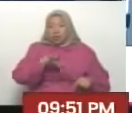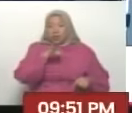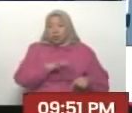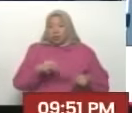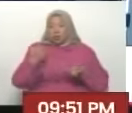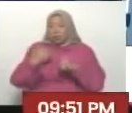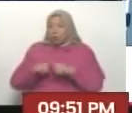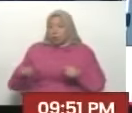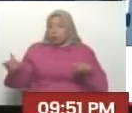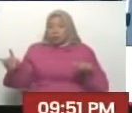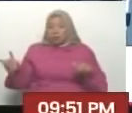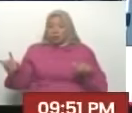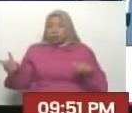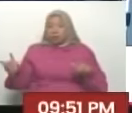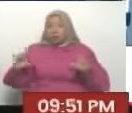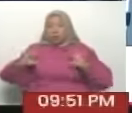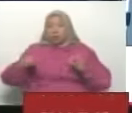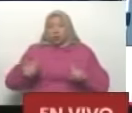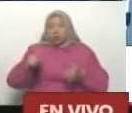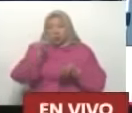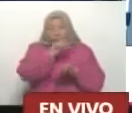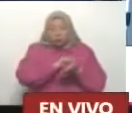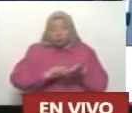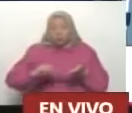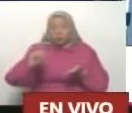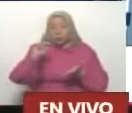fue cuando empezaron a escribir.